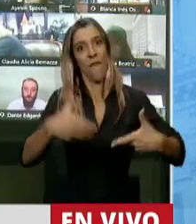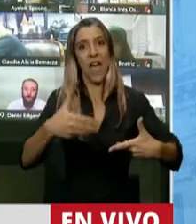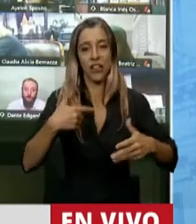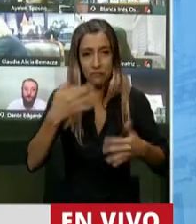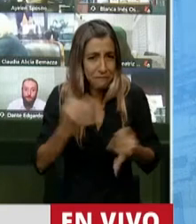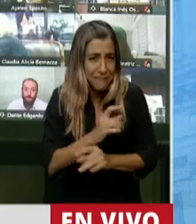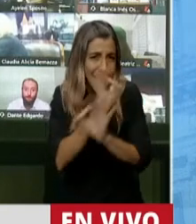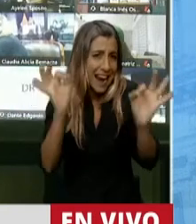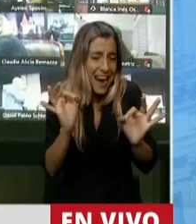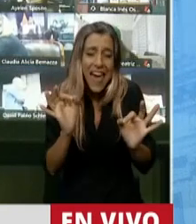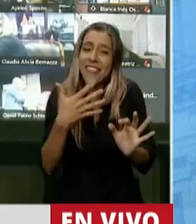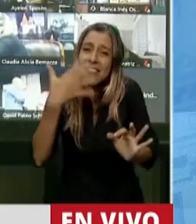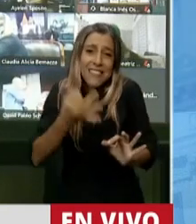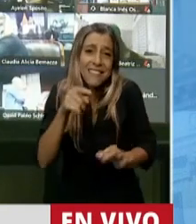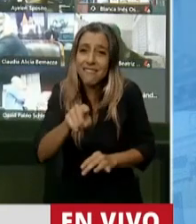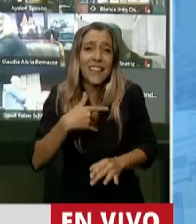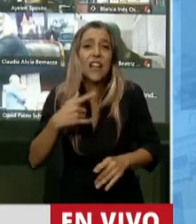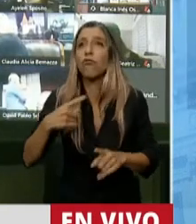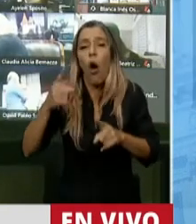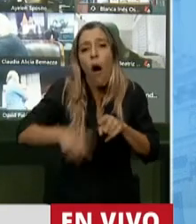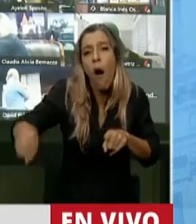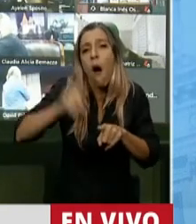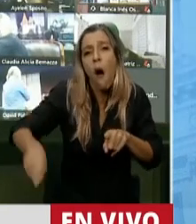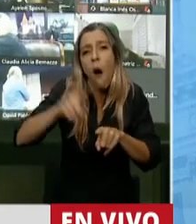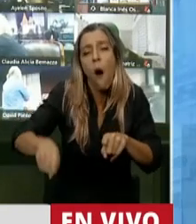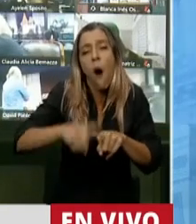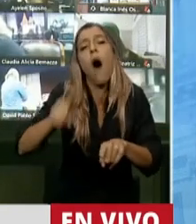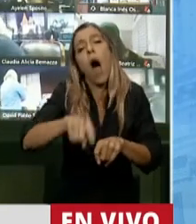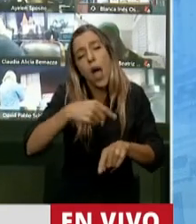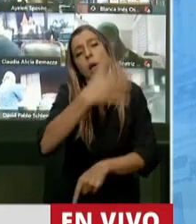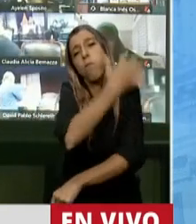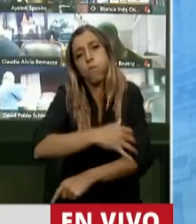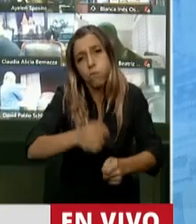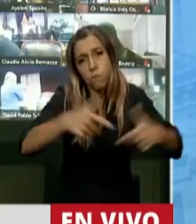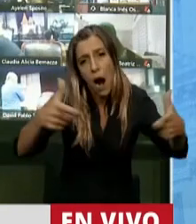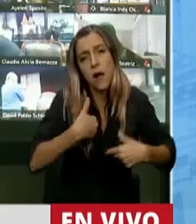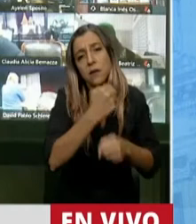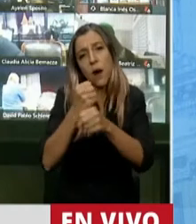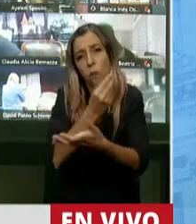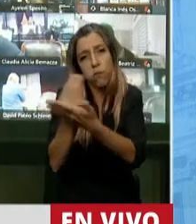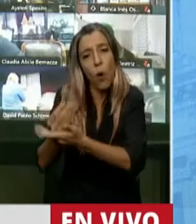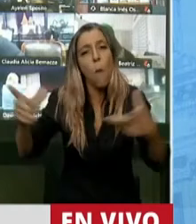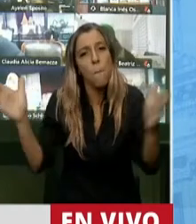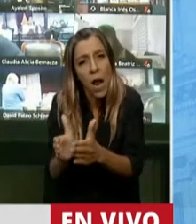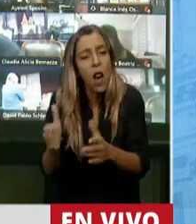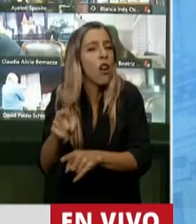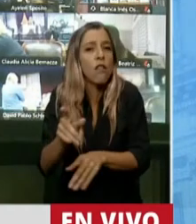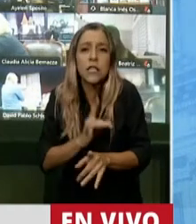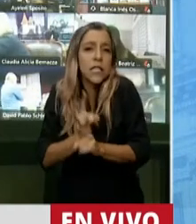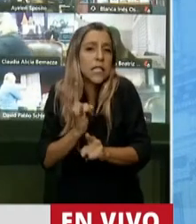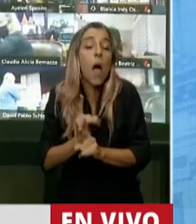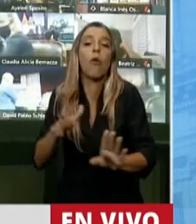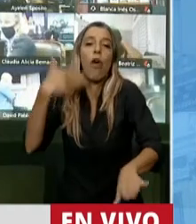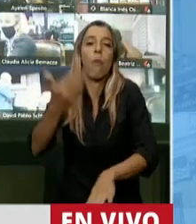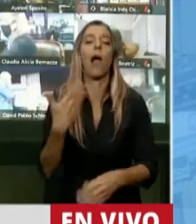inversión y de esta forma se genera pobreza, y como se genera pobreza y se genera desempleo, ¿qué ocurre? Aparece el